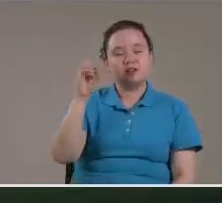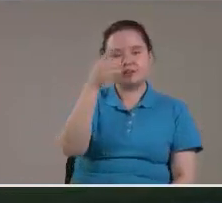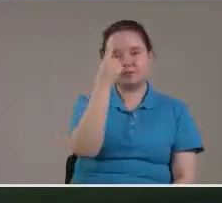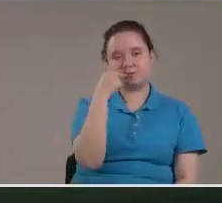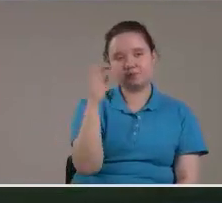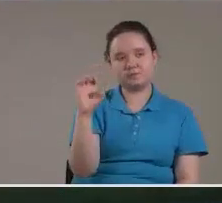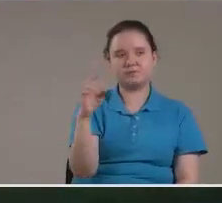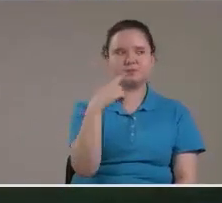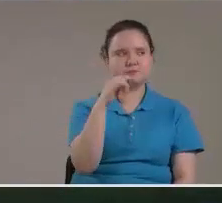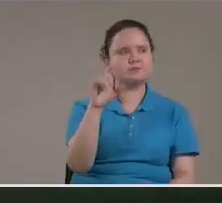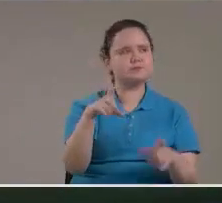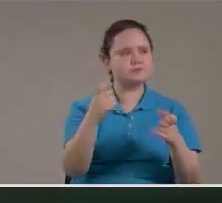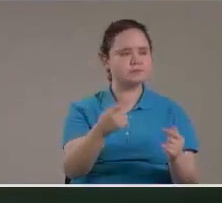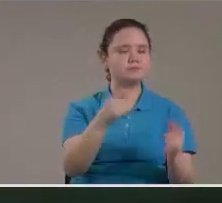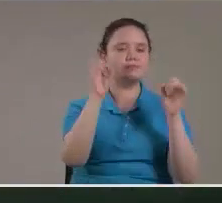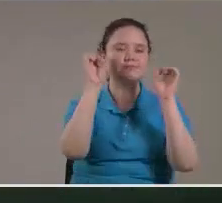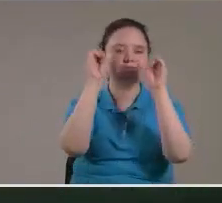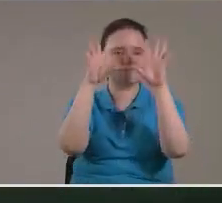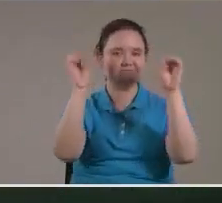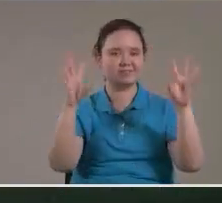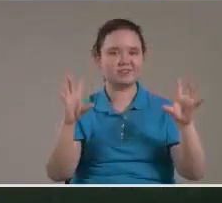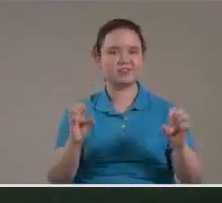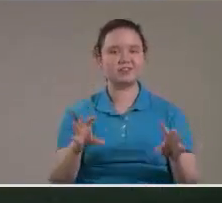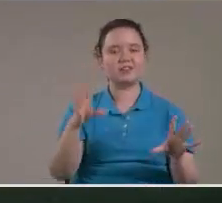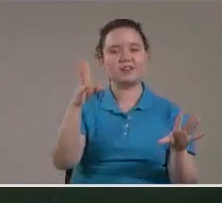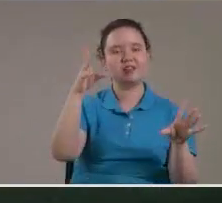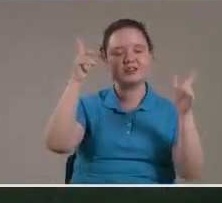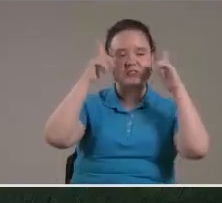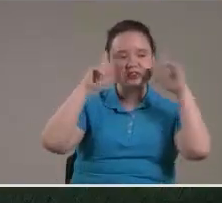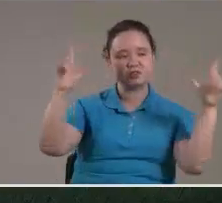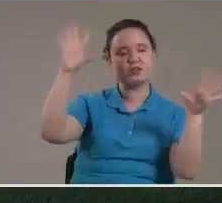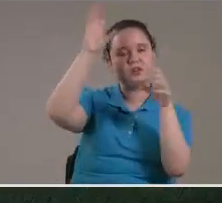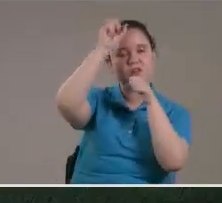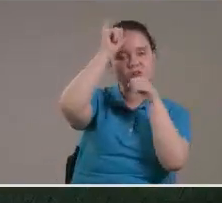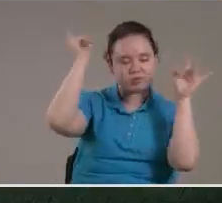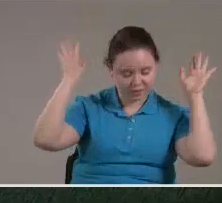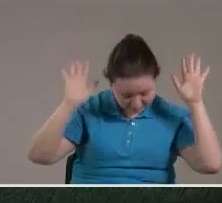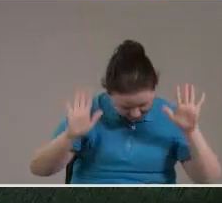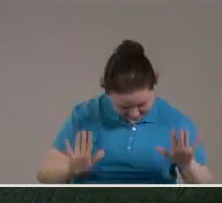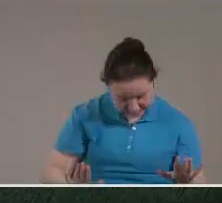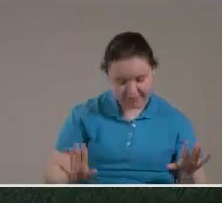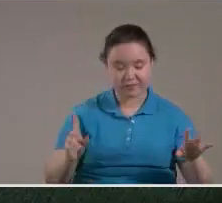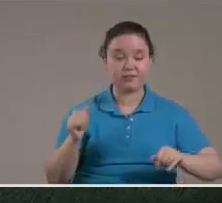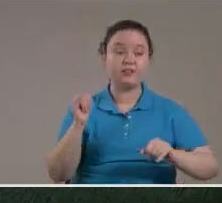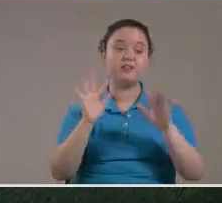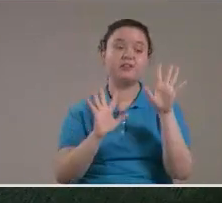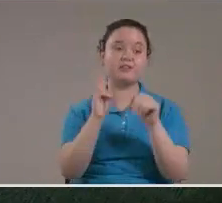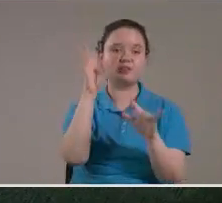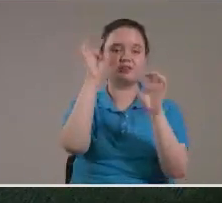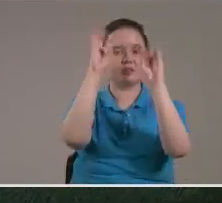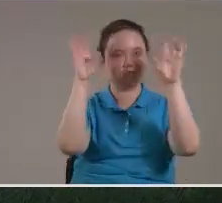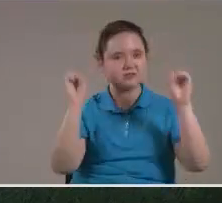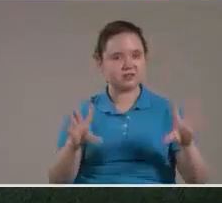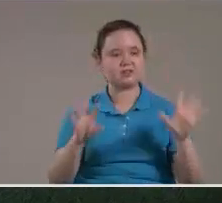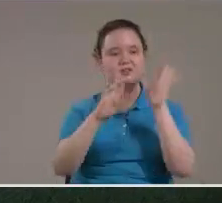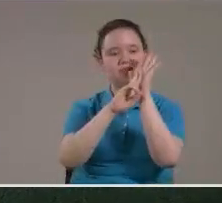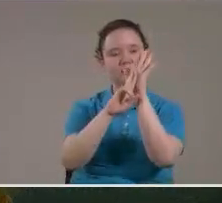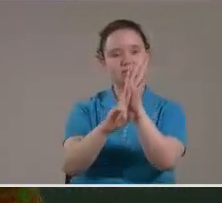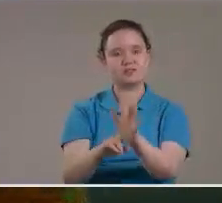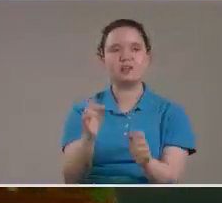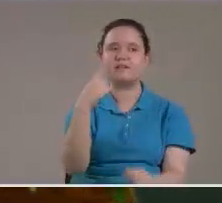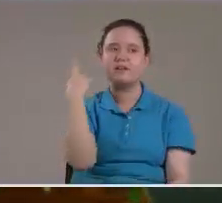Como se inclinaban ante mí el sol y la luna Y 12 estrellas Y las 12 estrellas representaban A